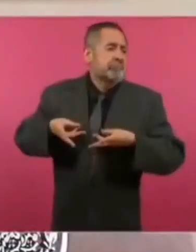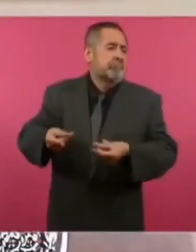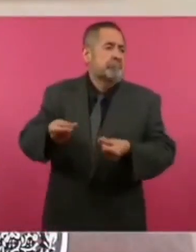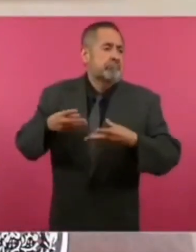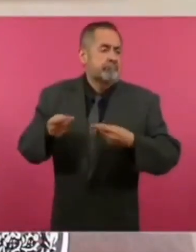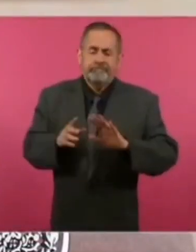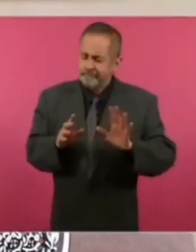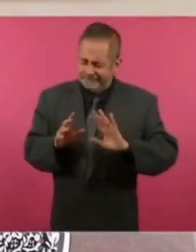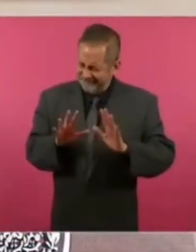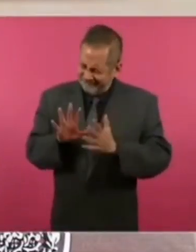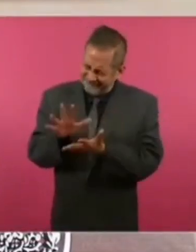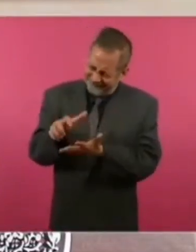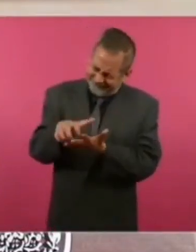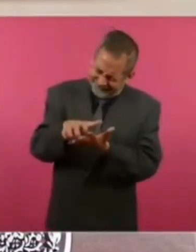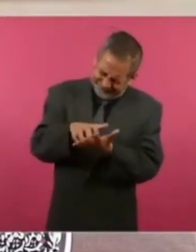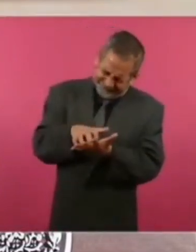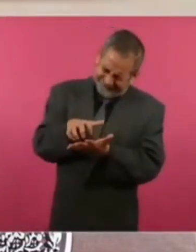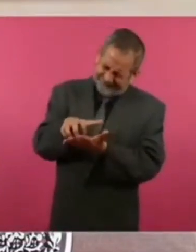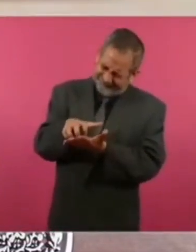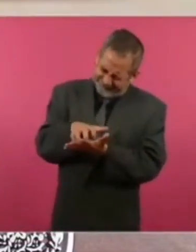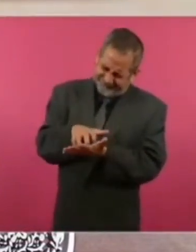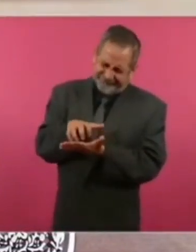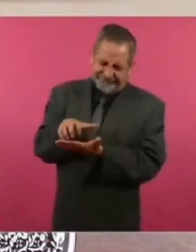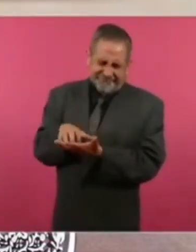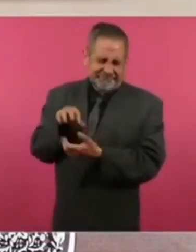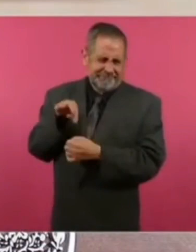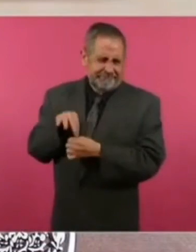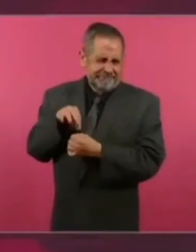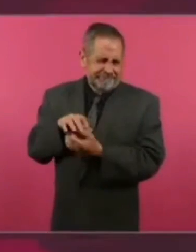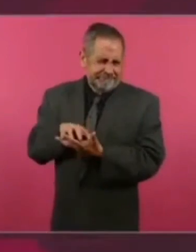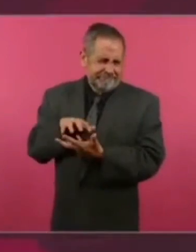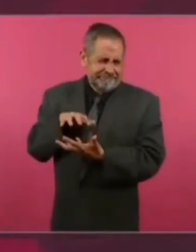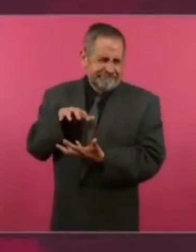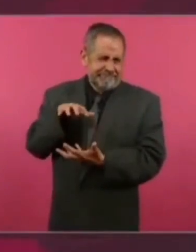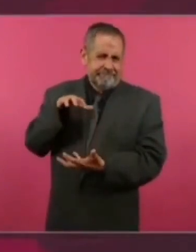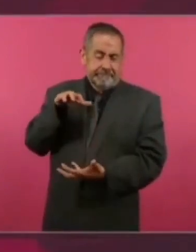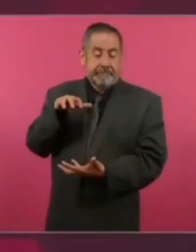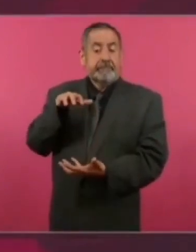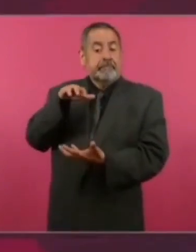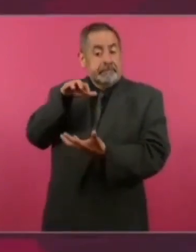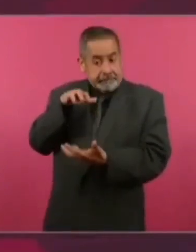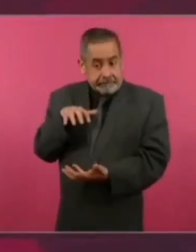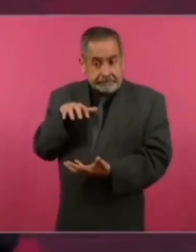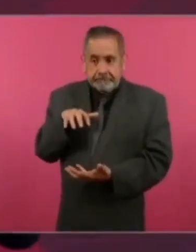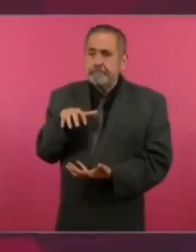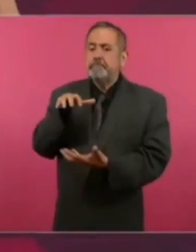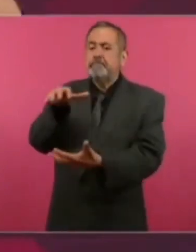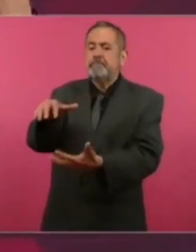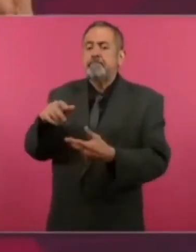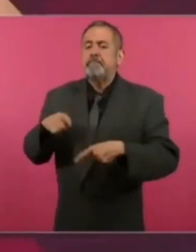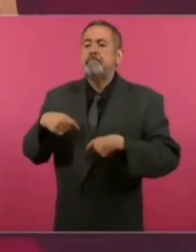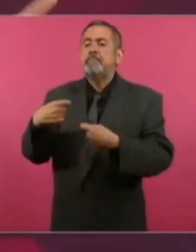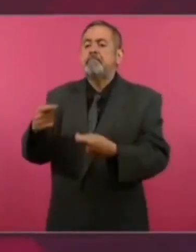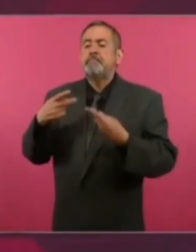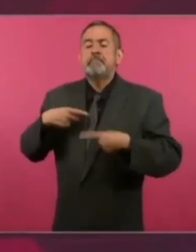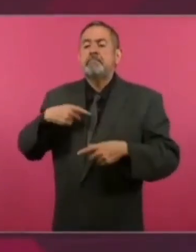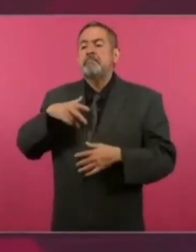lo que se ahorra se le dedica, se le destina al pueblo y por eso